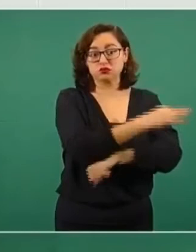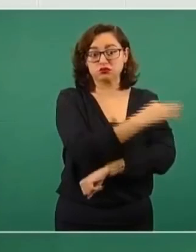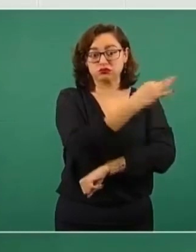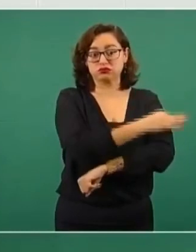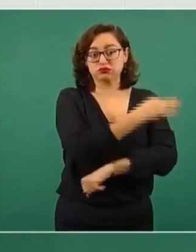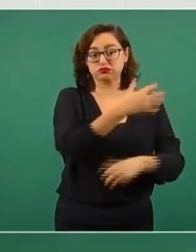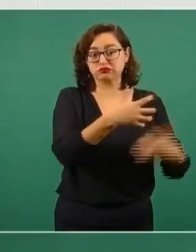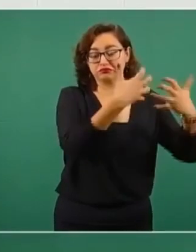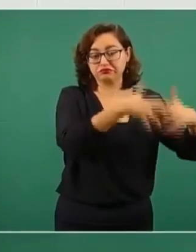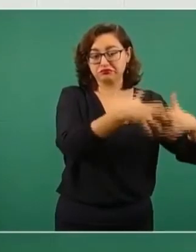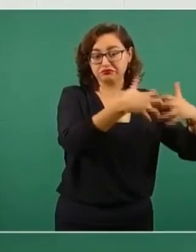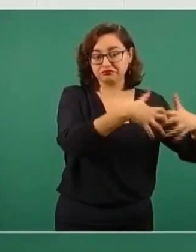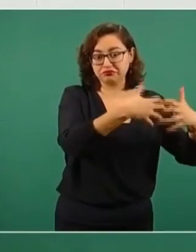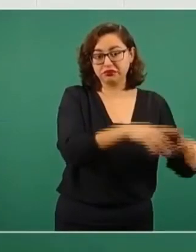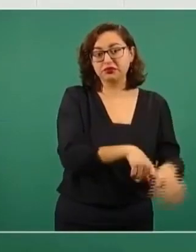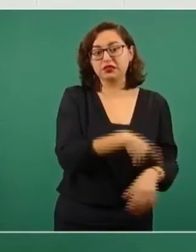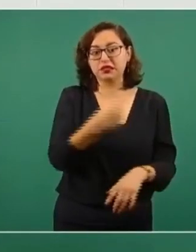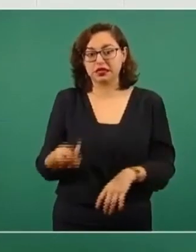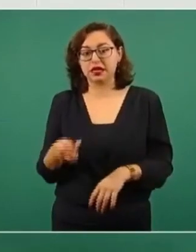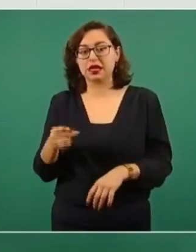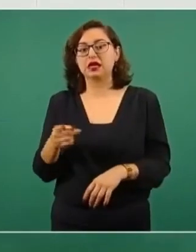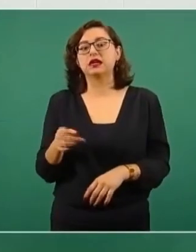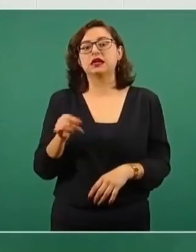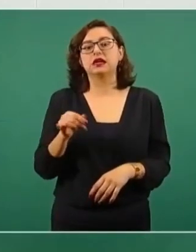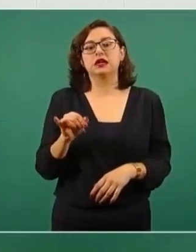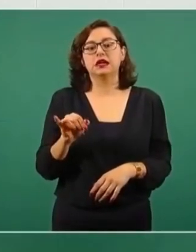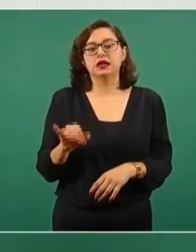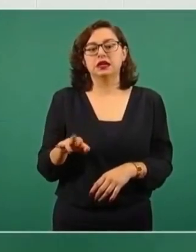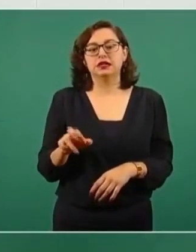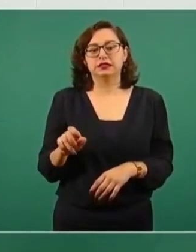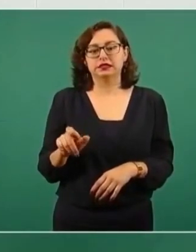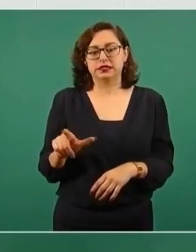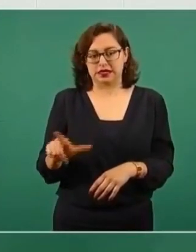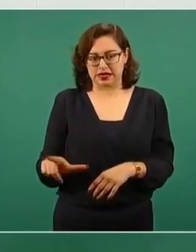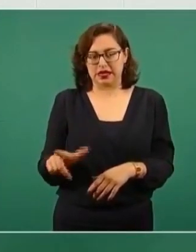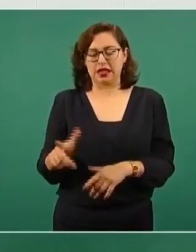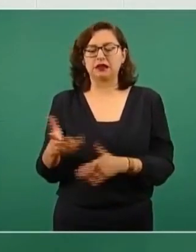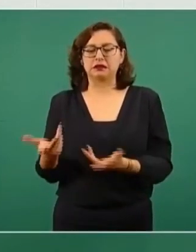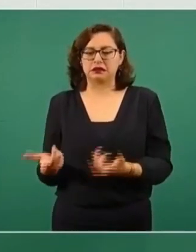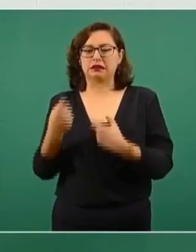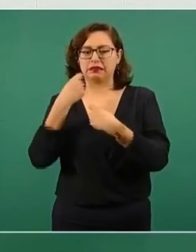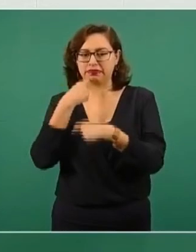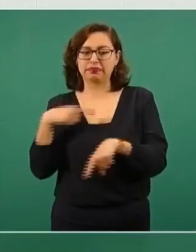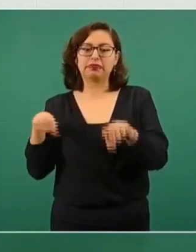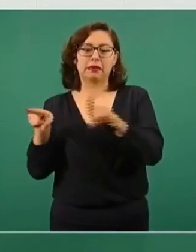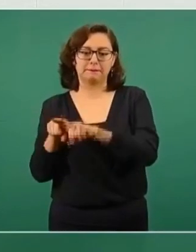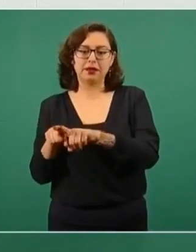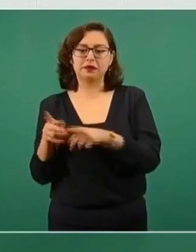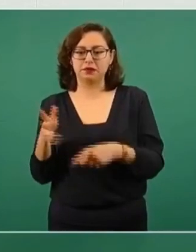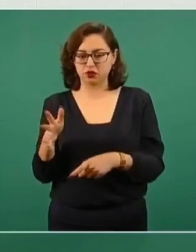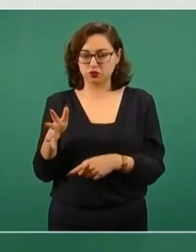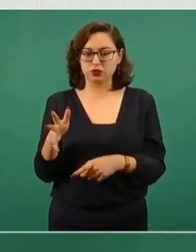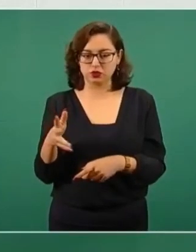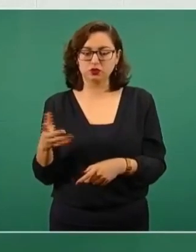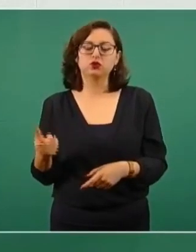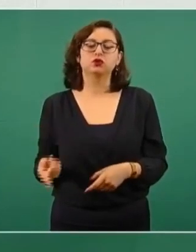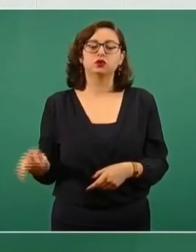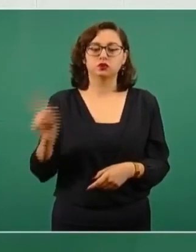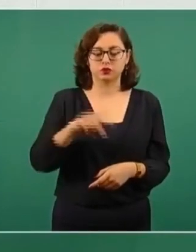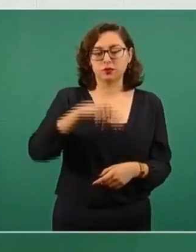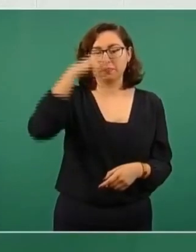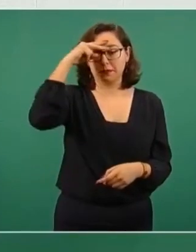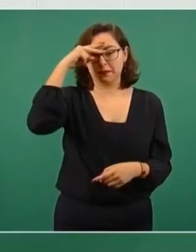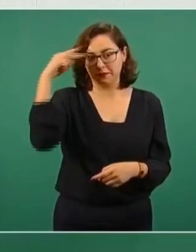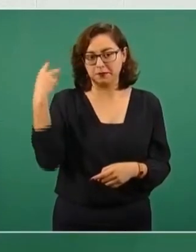Israel, de alguna manera, también. Y México está en número de dosis aplicadas. Ya rebasamos Israel